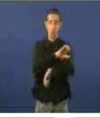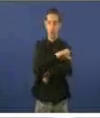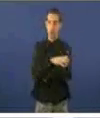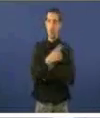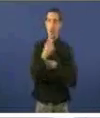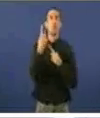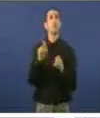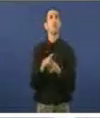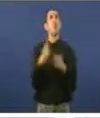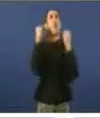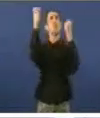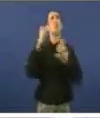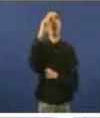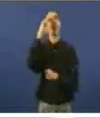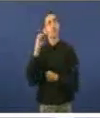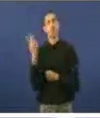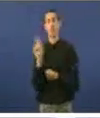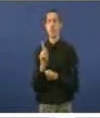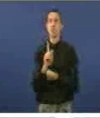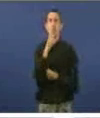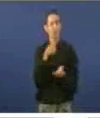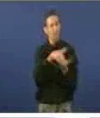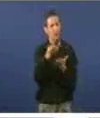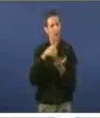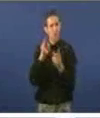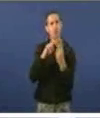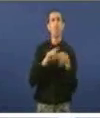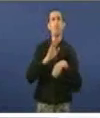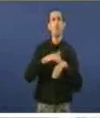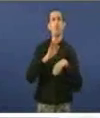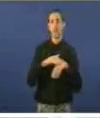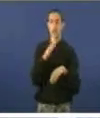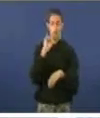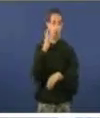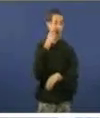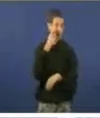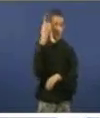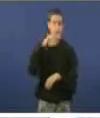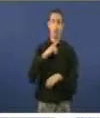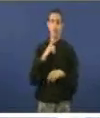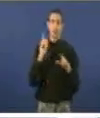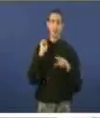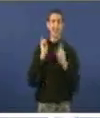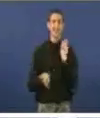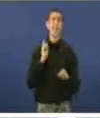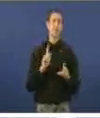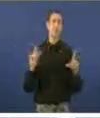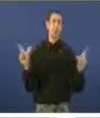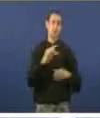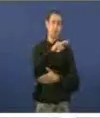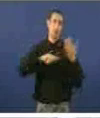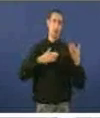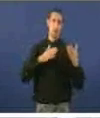moi listo para decatarse de calé a causa-efecto, para decatarse de que a dirección da CRTVG adopta esta